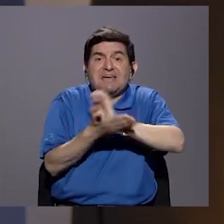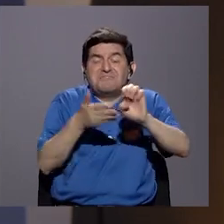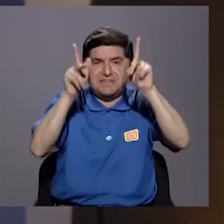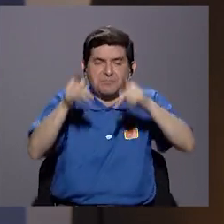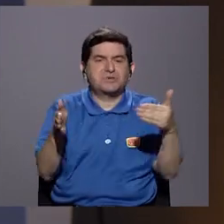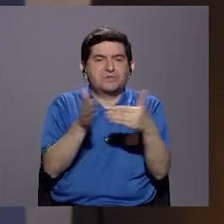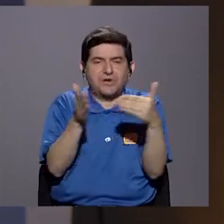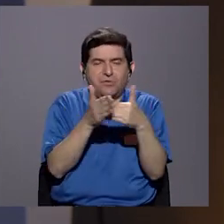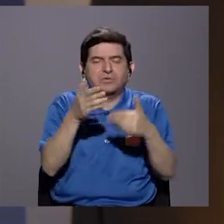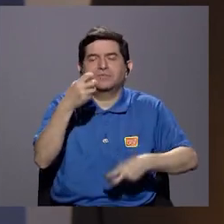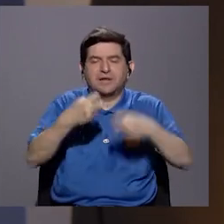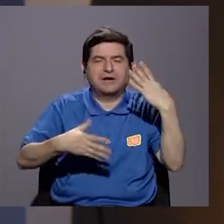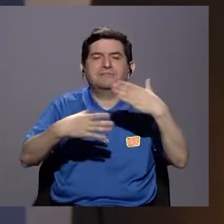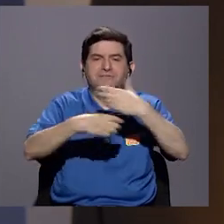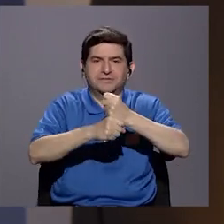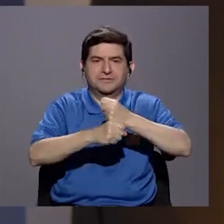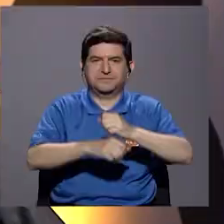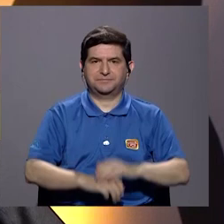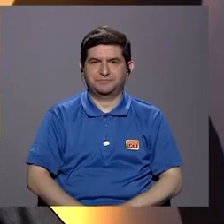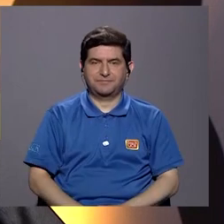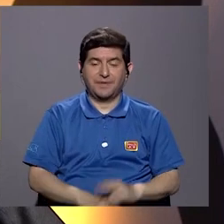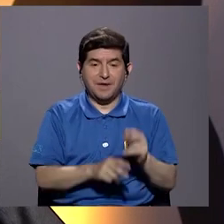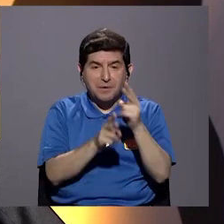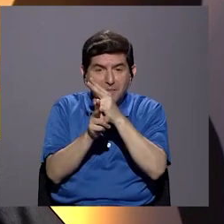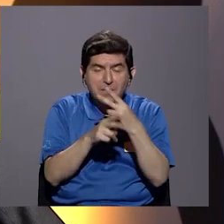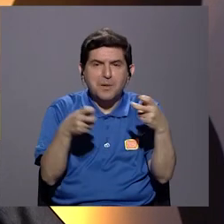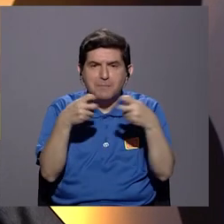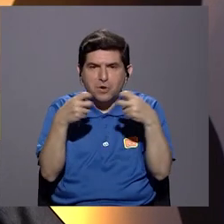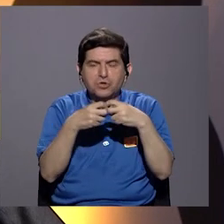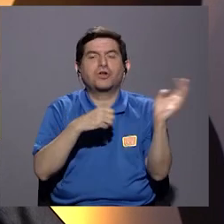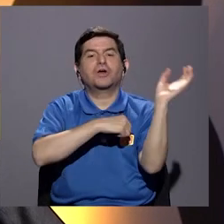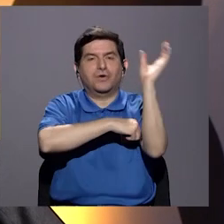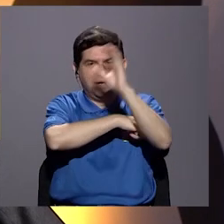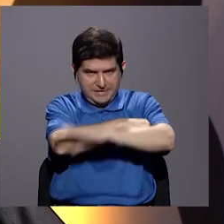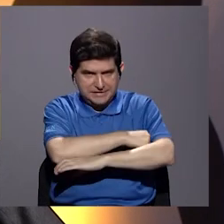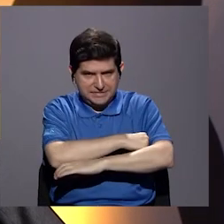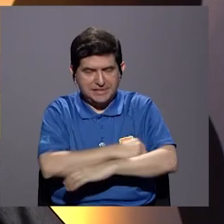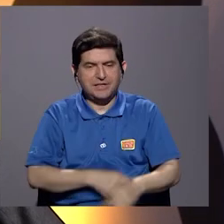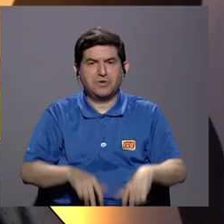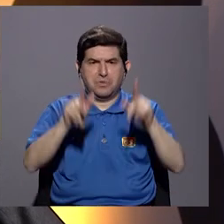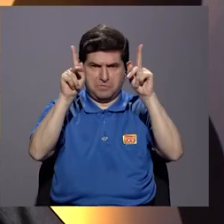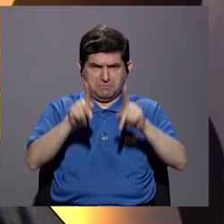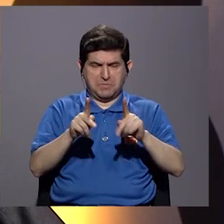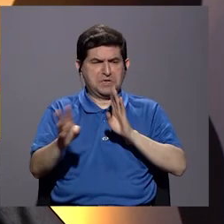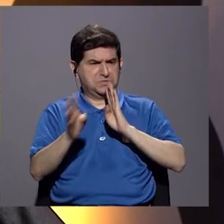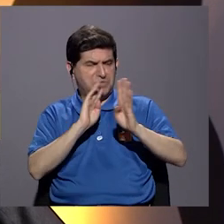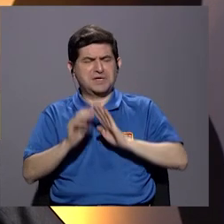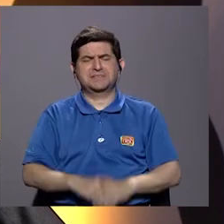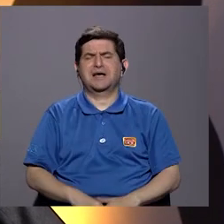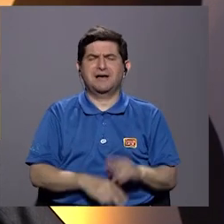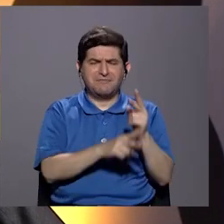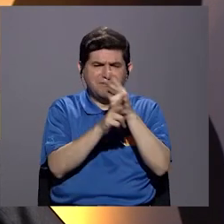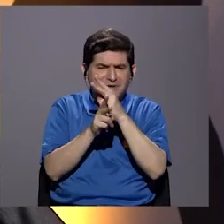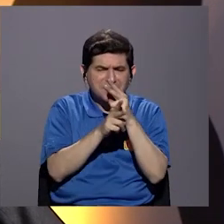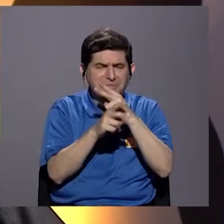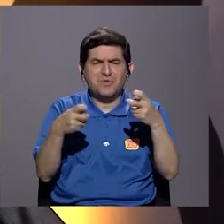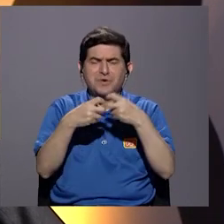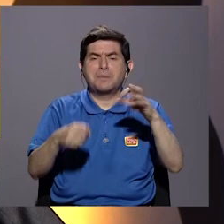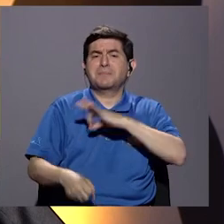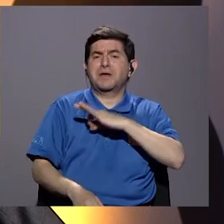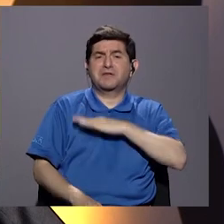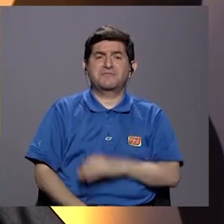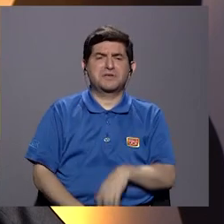evita que la persona vuelva a cometer un delito. El monitoreo electrónico, que es un castigo, porque a veces la gente, cuando la gente habla del monitoreo electrónico como un